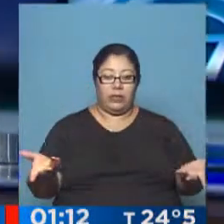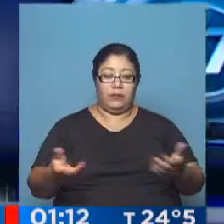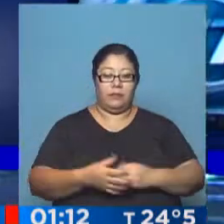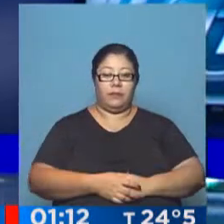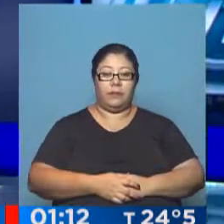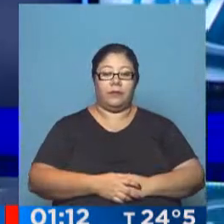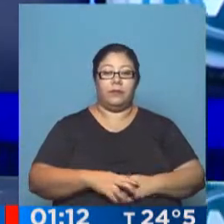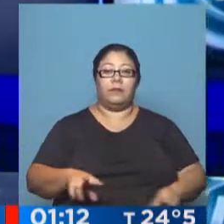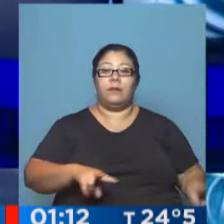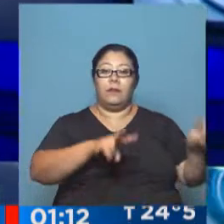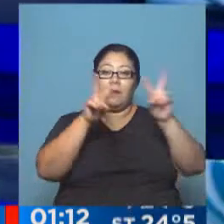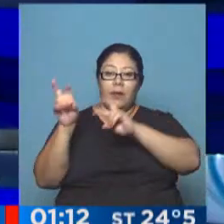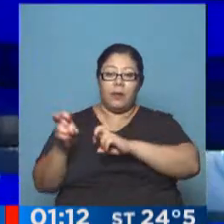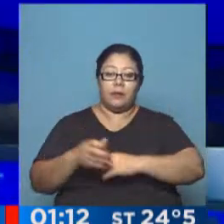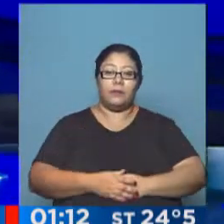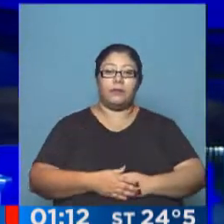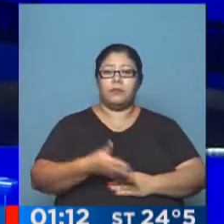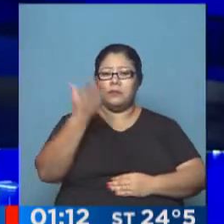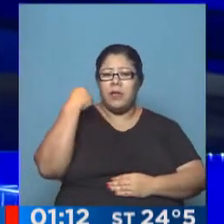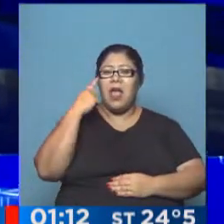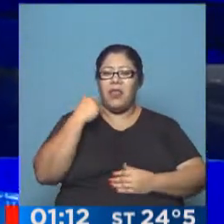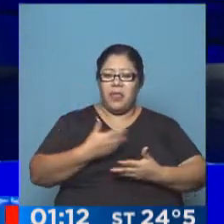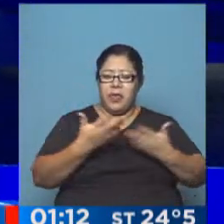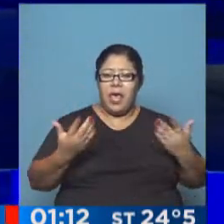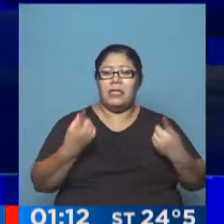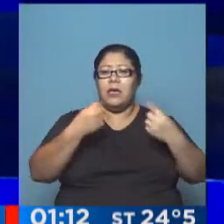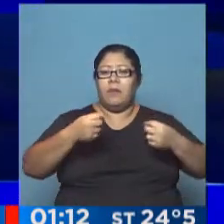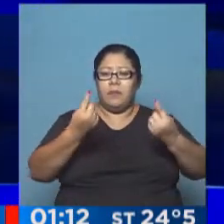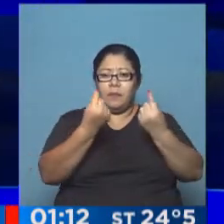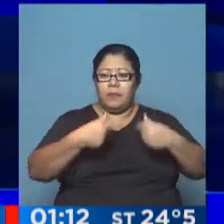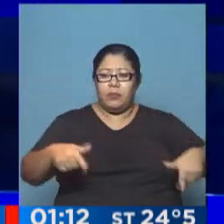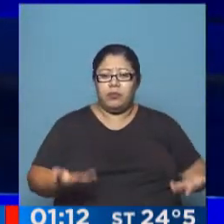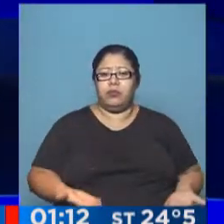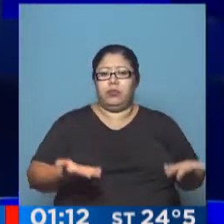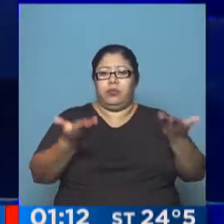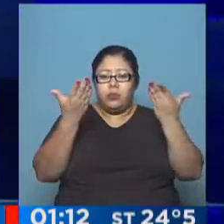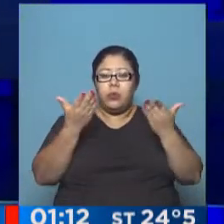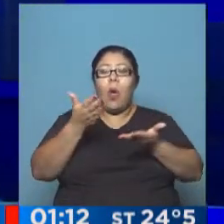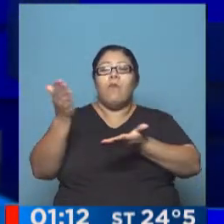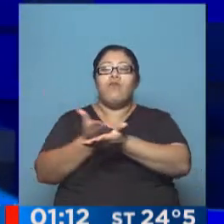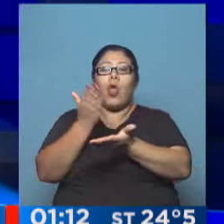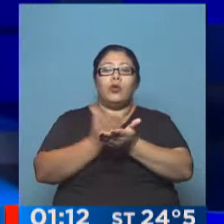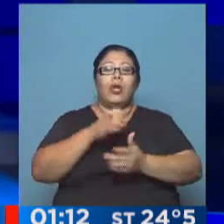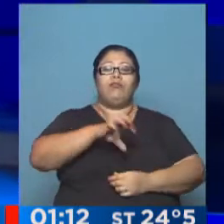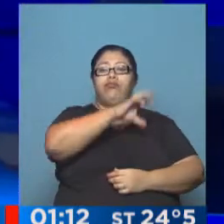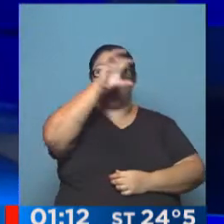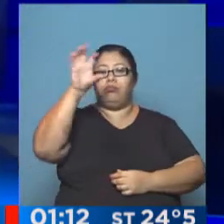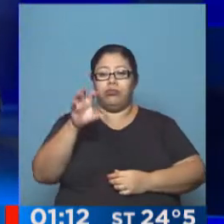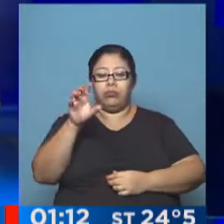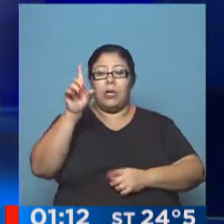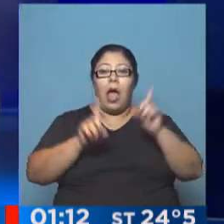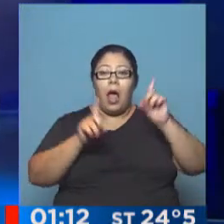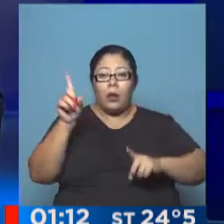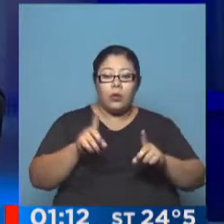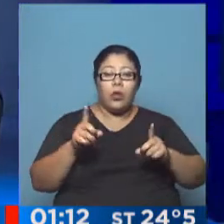En tanto, en los últimos días y aduciendo la suba de precios, productores de distintos puntos del país desecharon una